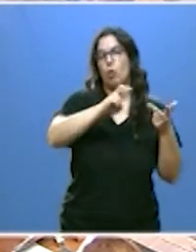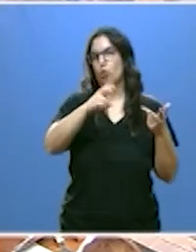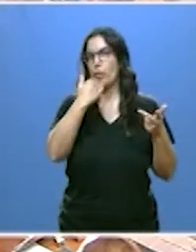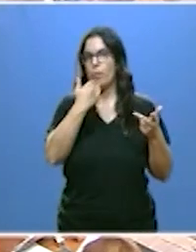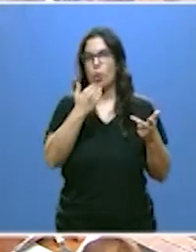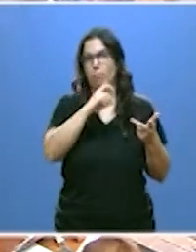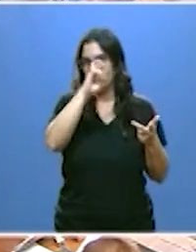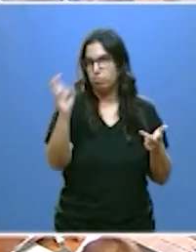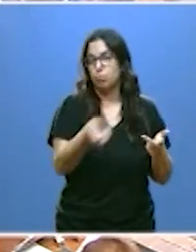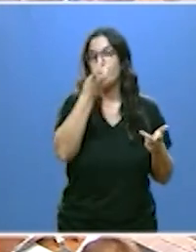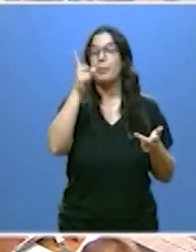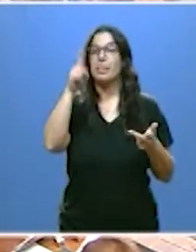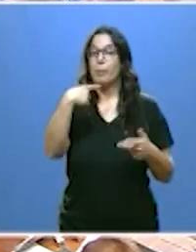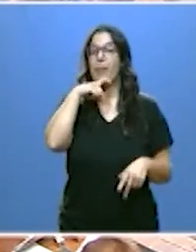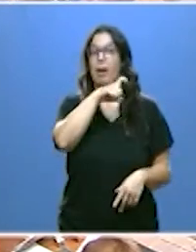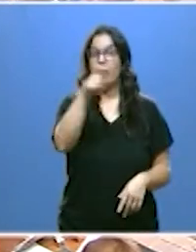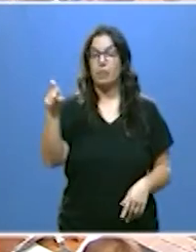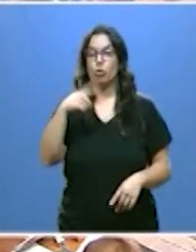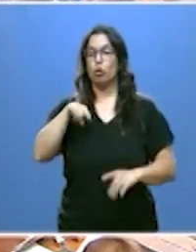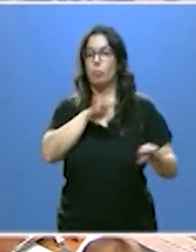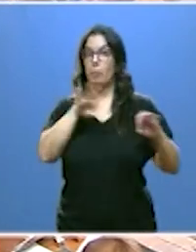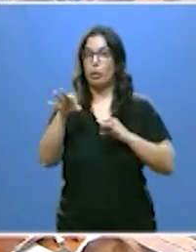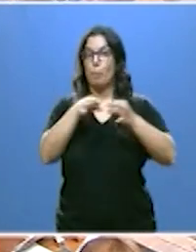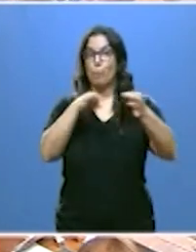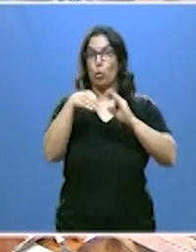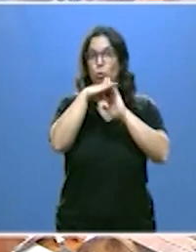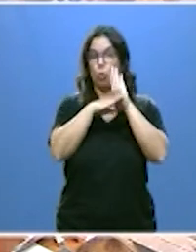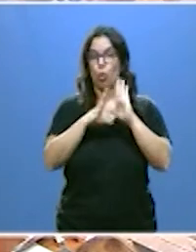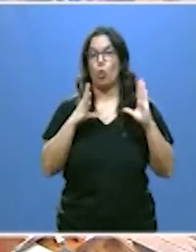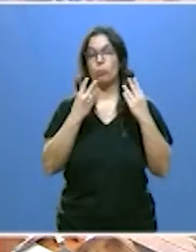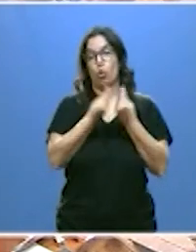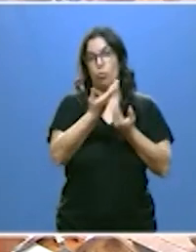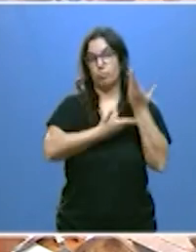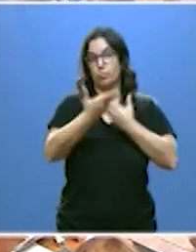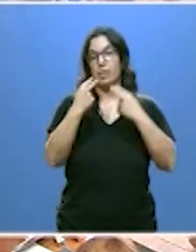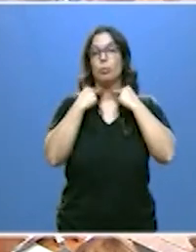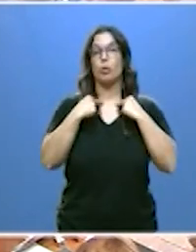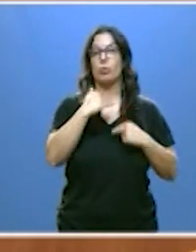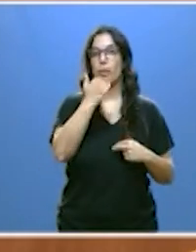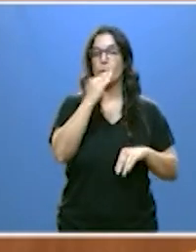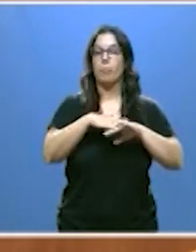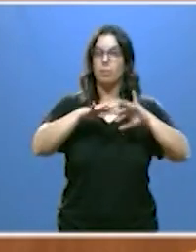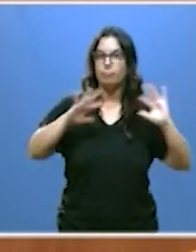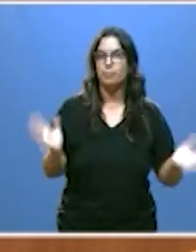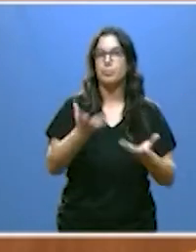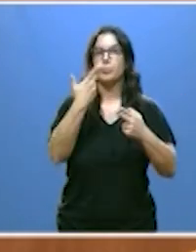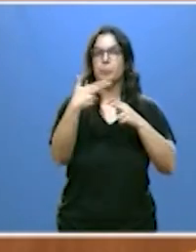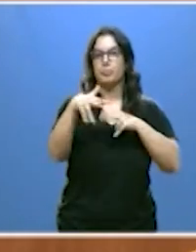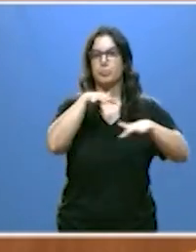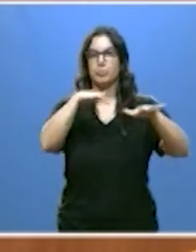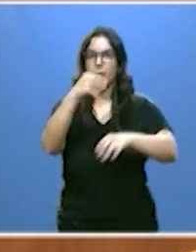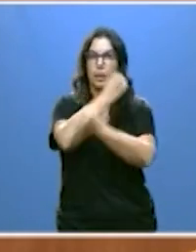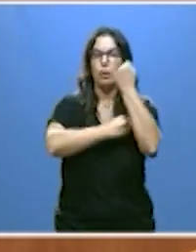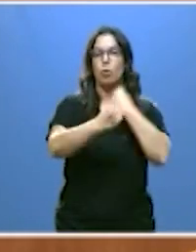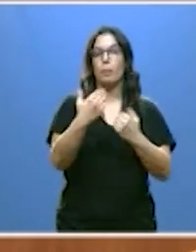y anuncio que estamos ultimando un protocolo con la Diputación de Zamora para impulsar la actividad económica con el desarrollo